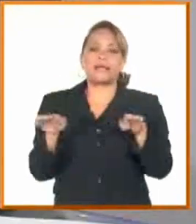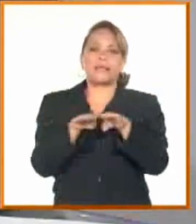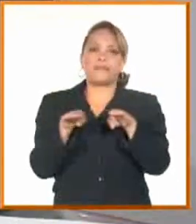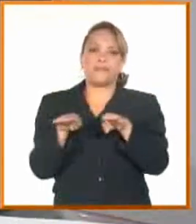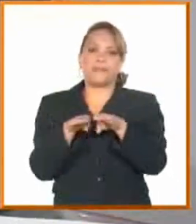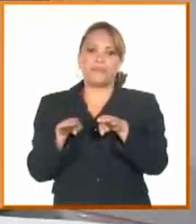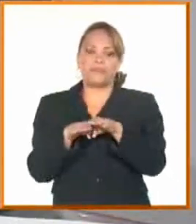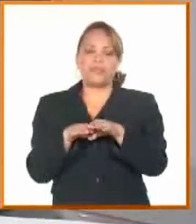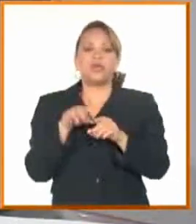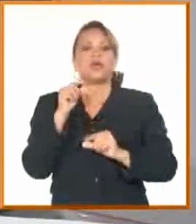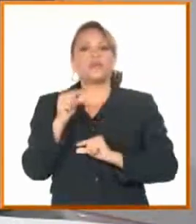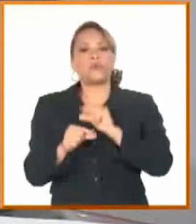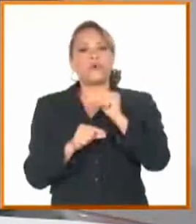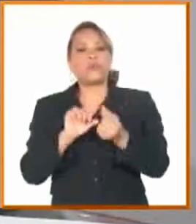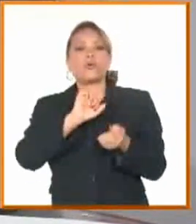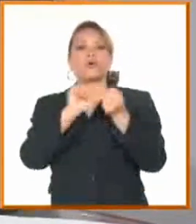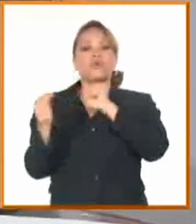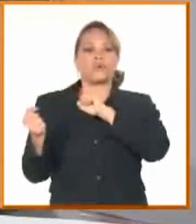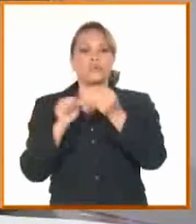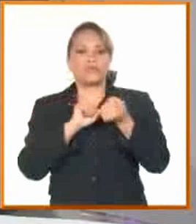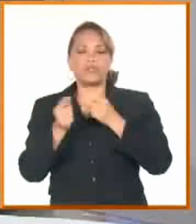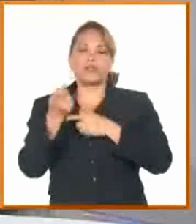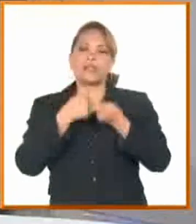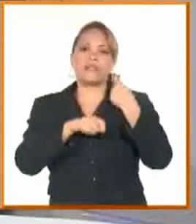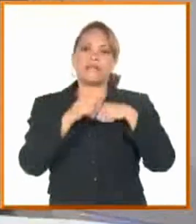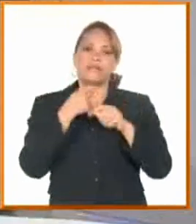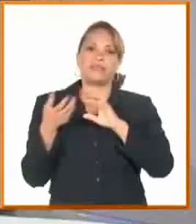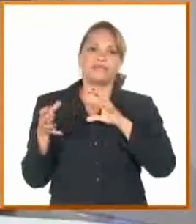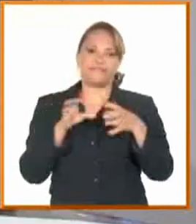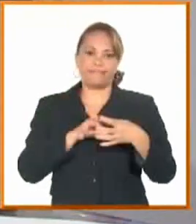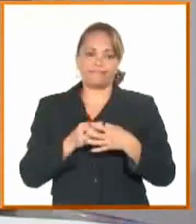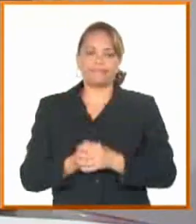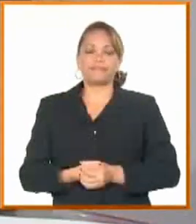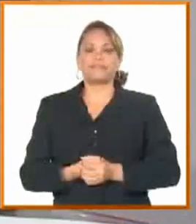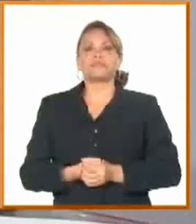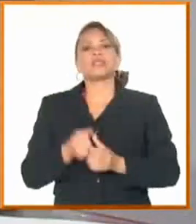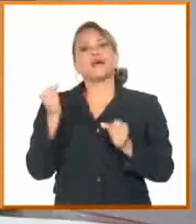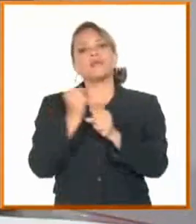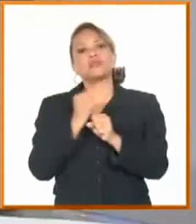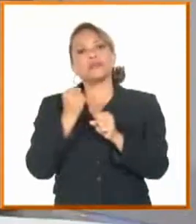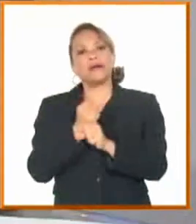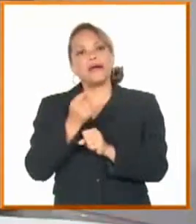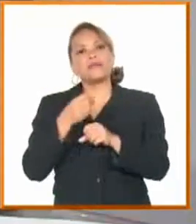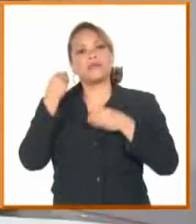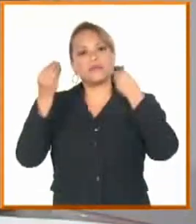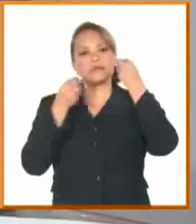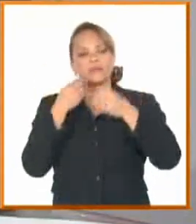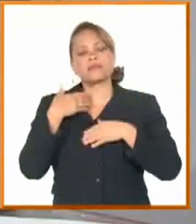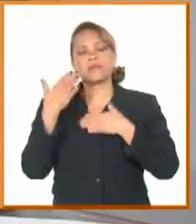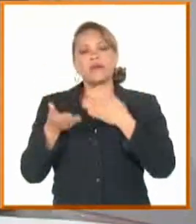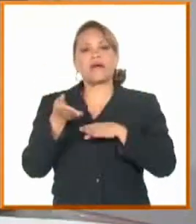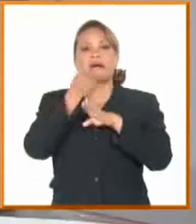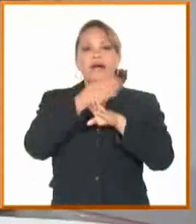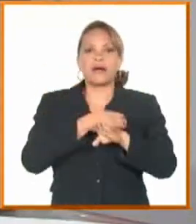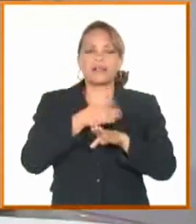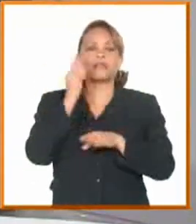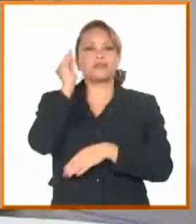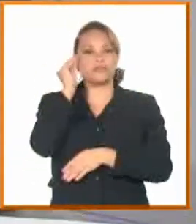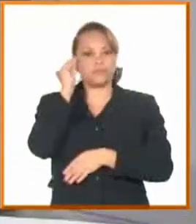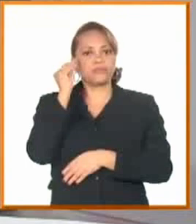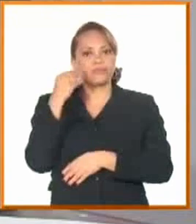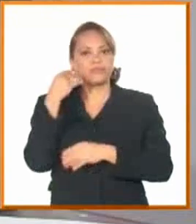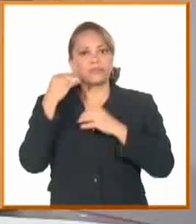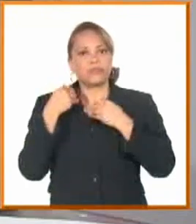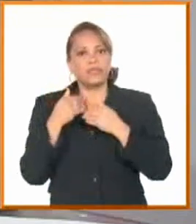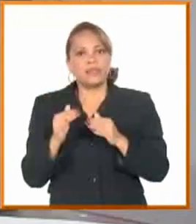lo encaminamos a través de la regulación a las ventas. O sea, estamos trabajando eso con los territorios, hay que decir que hay un esfuerzo en ese sentido, hay comprensión y